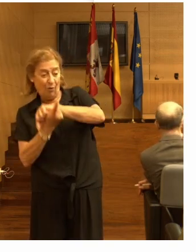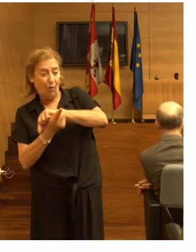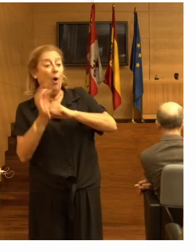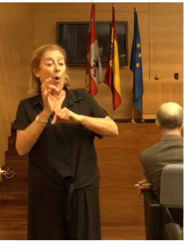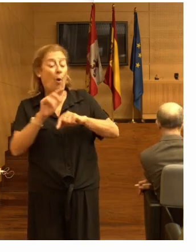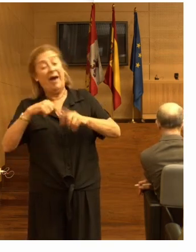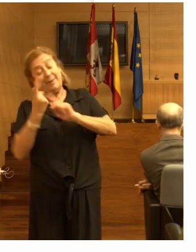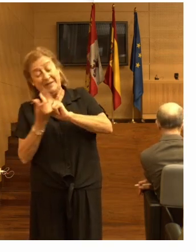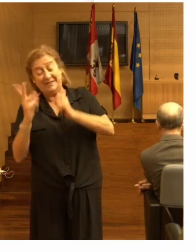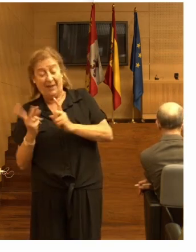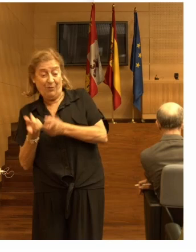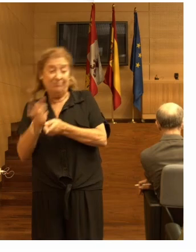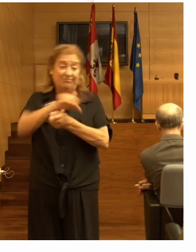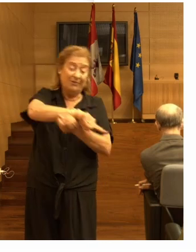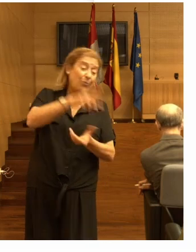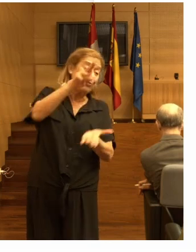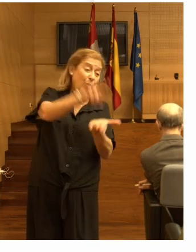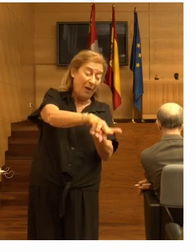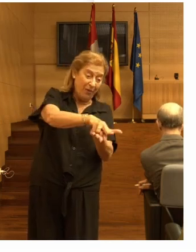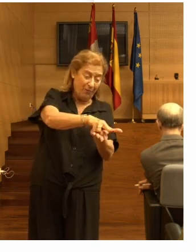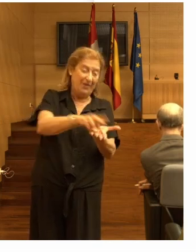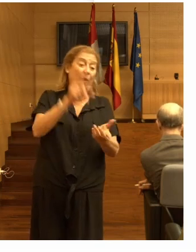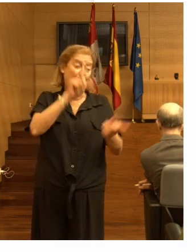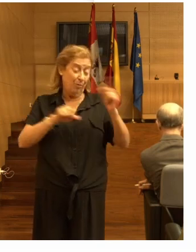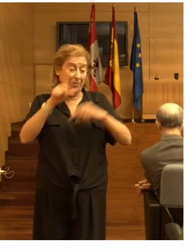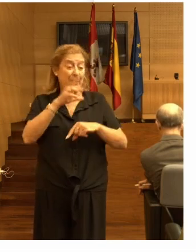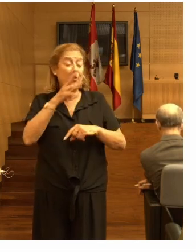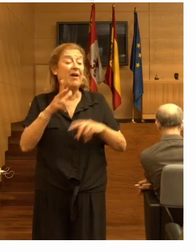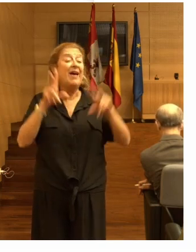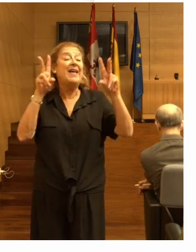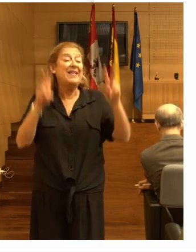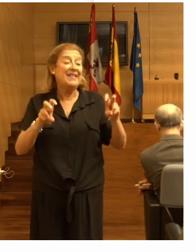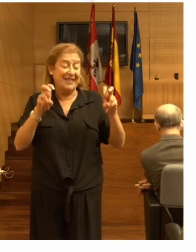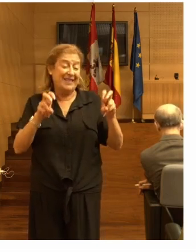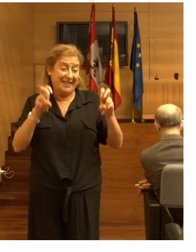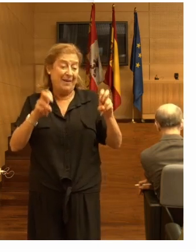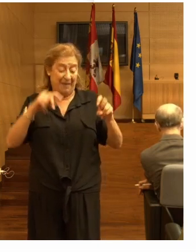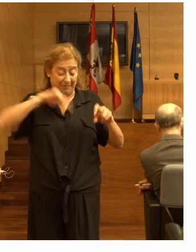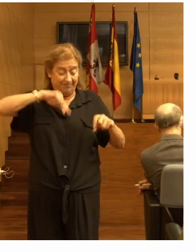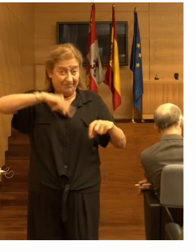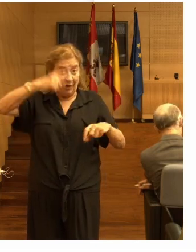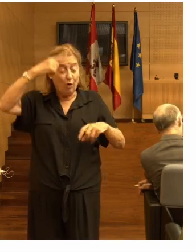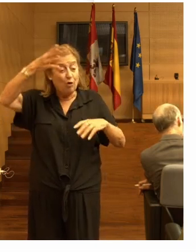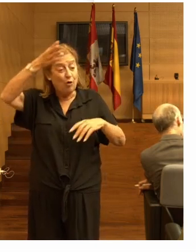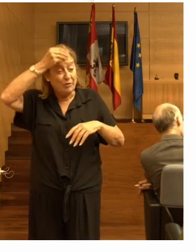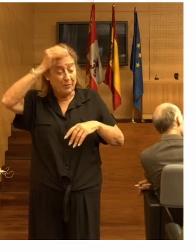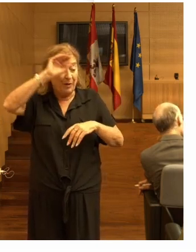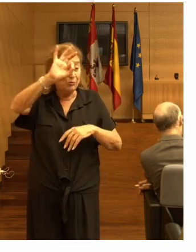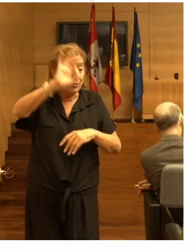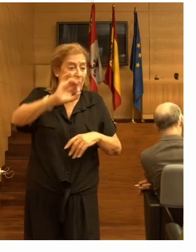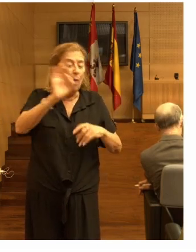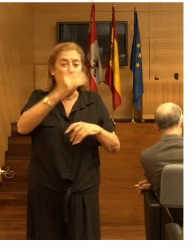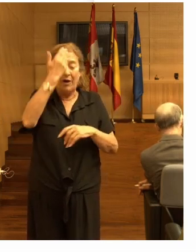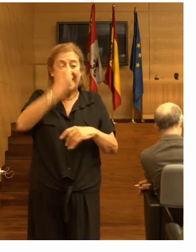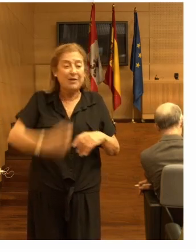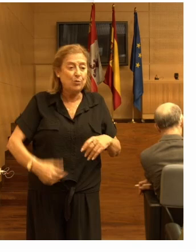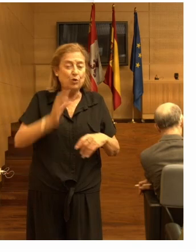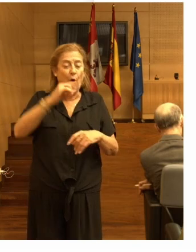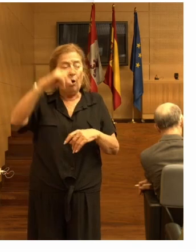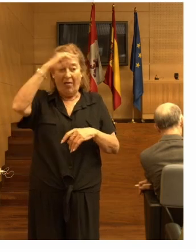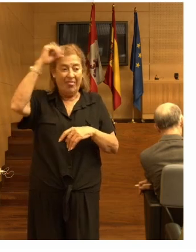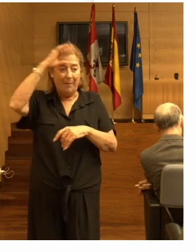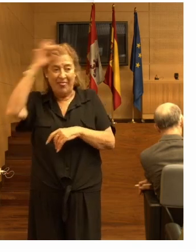viceversa, por cuestiones físicas o cognitivas, por ictus o por demencias,